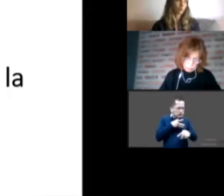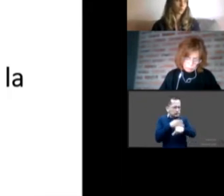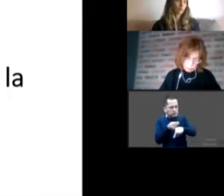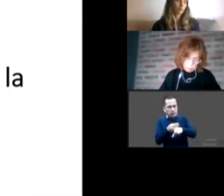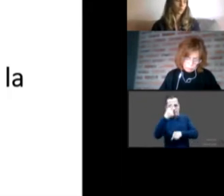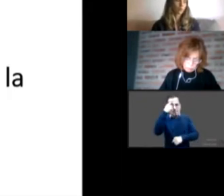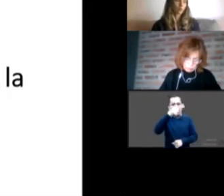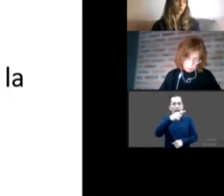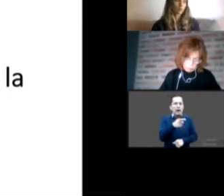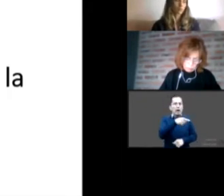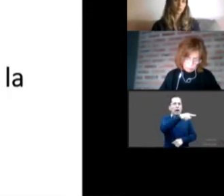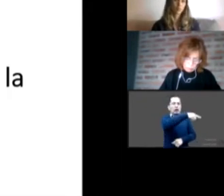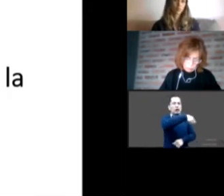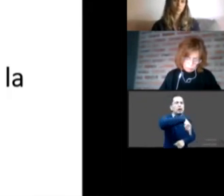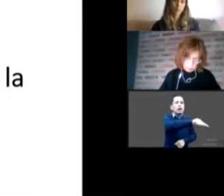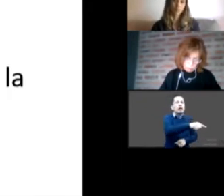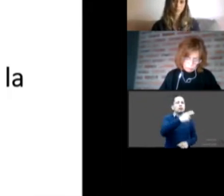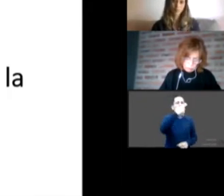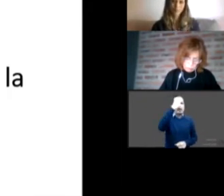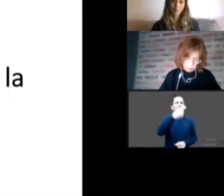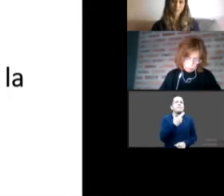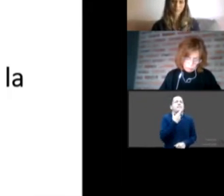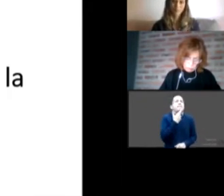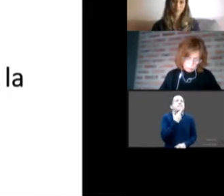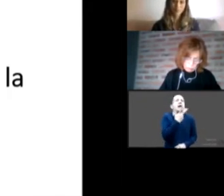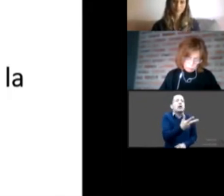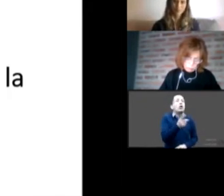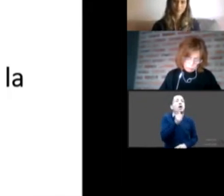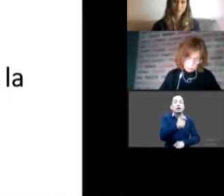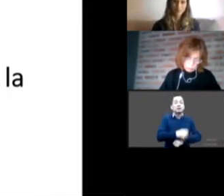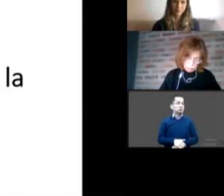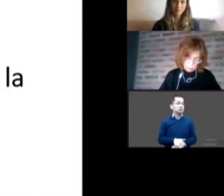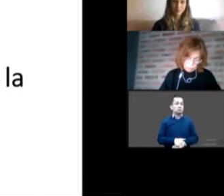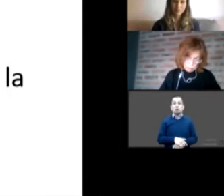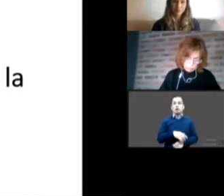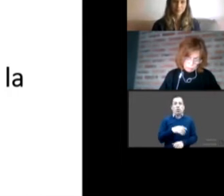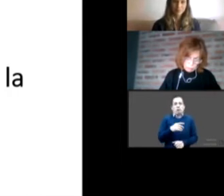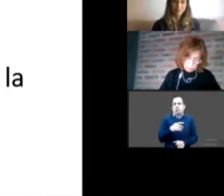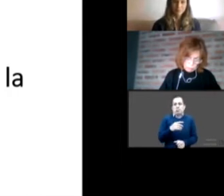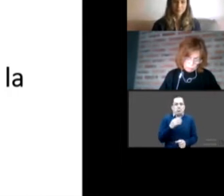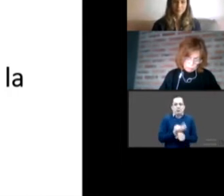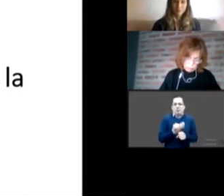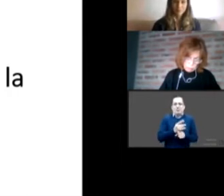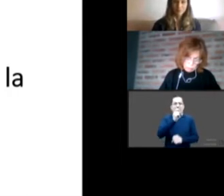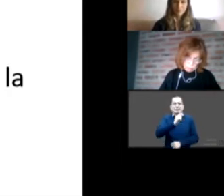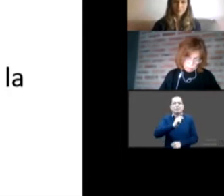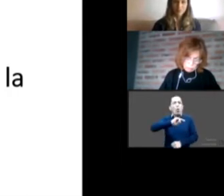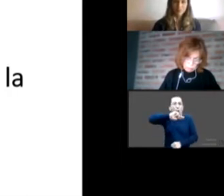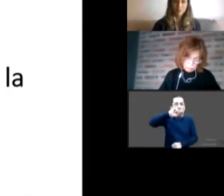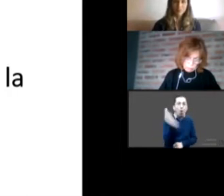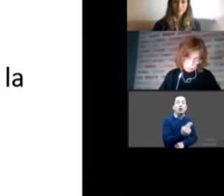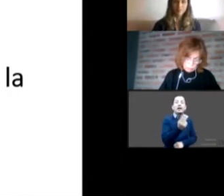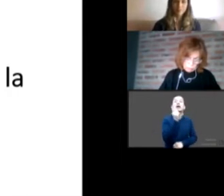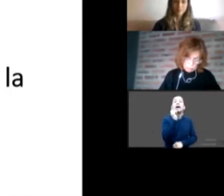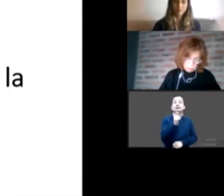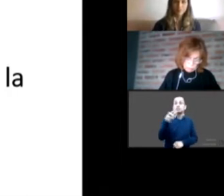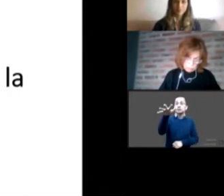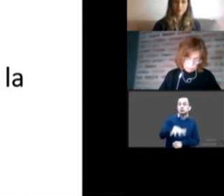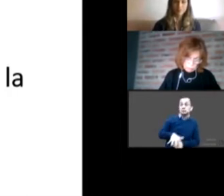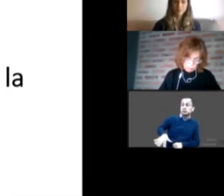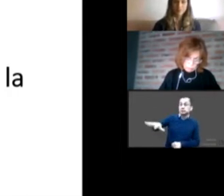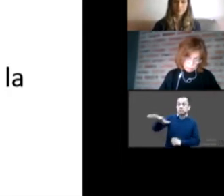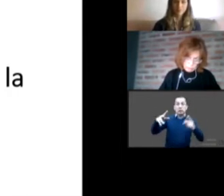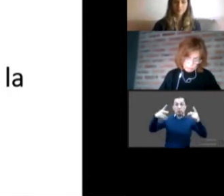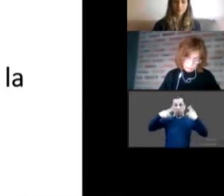la vida profesional urgentemente cómo mejoramos la parentalidad social ¿a qué me